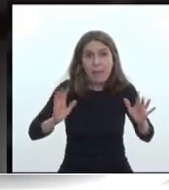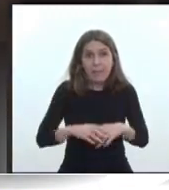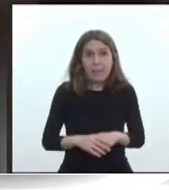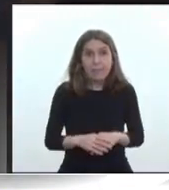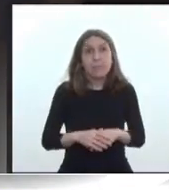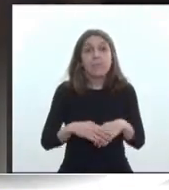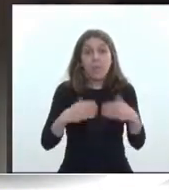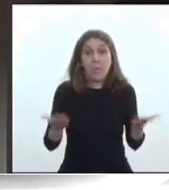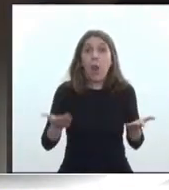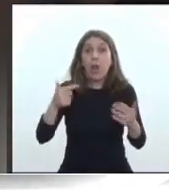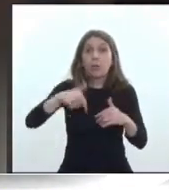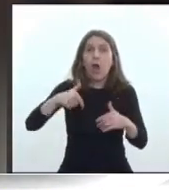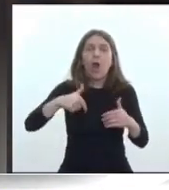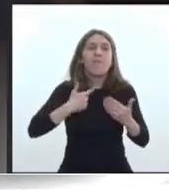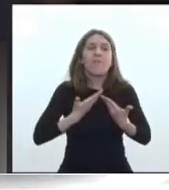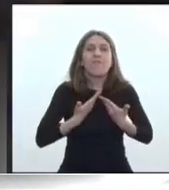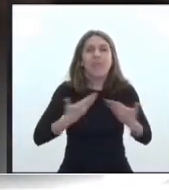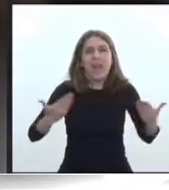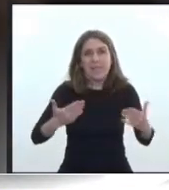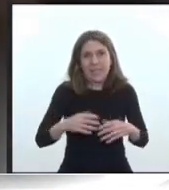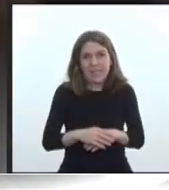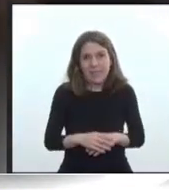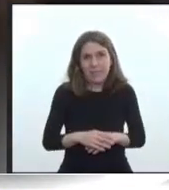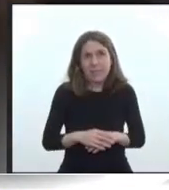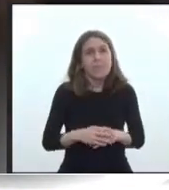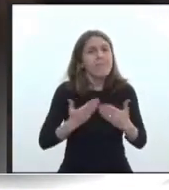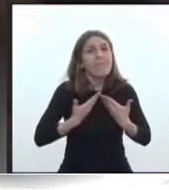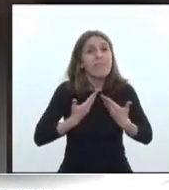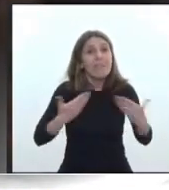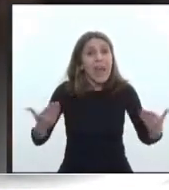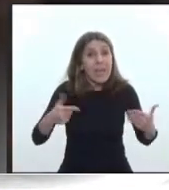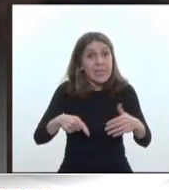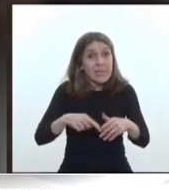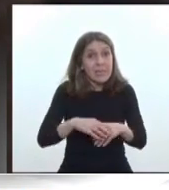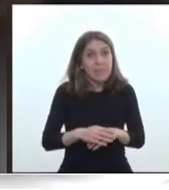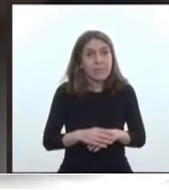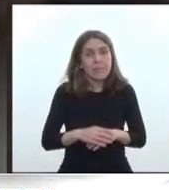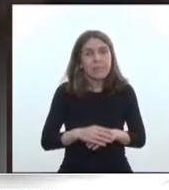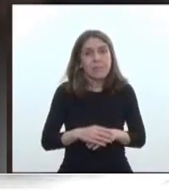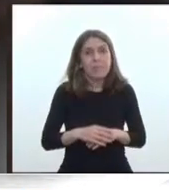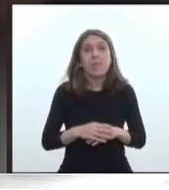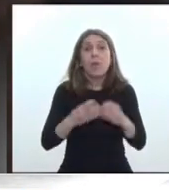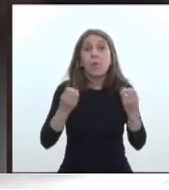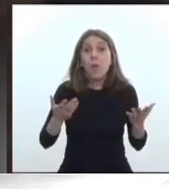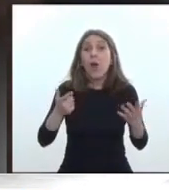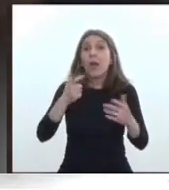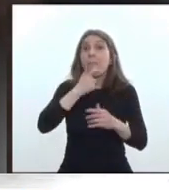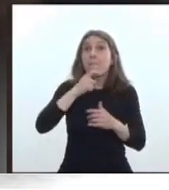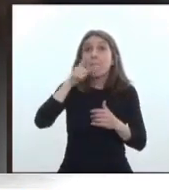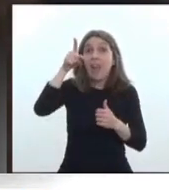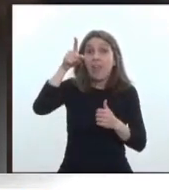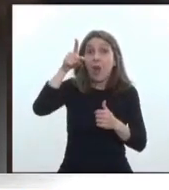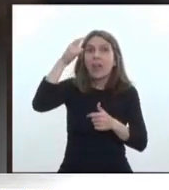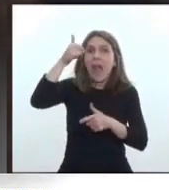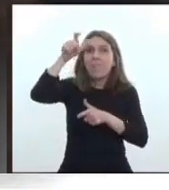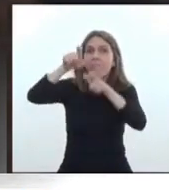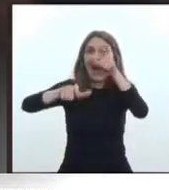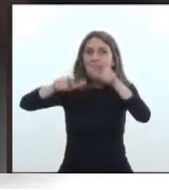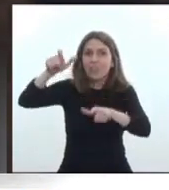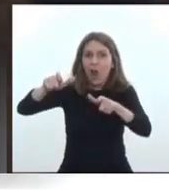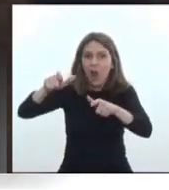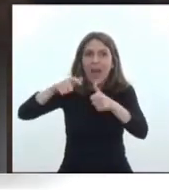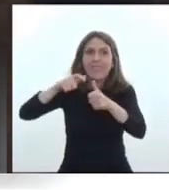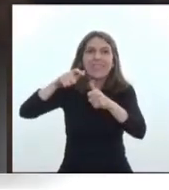Así que hoy estoy muy feliz. Muy feliz porque en Mendoza hay mendocinos, allí en